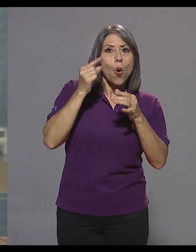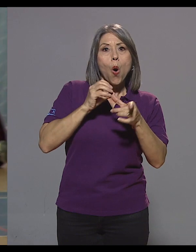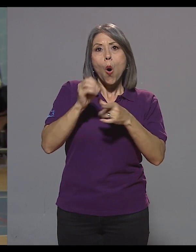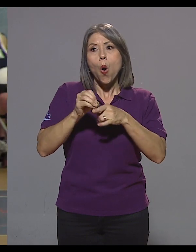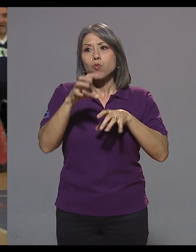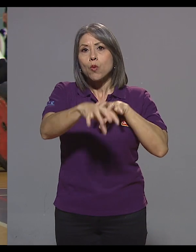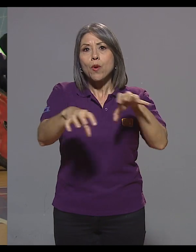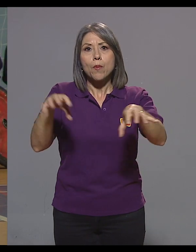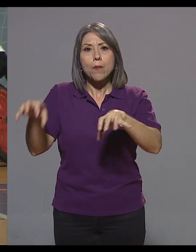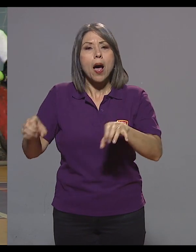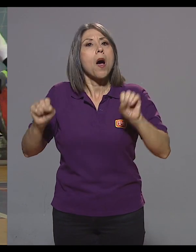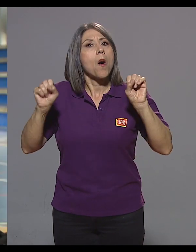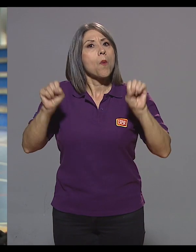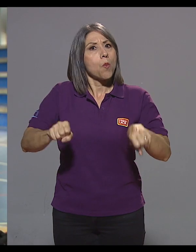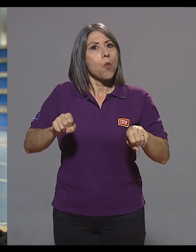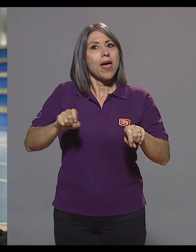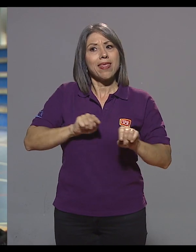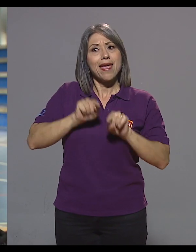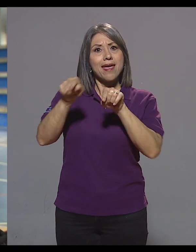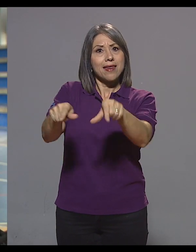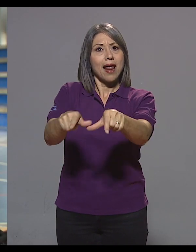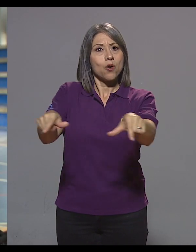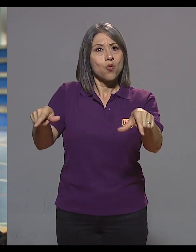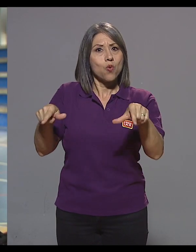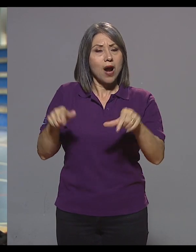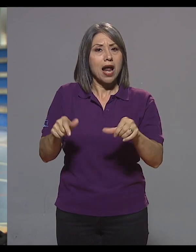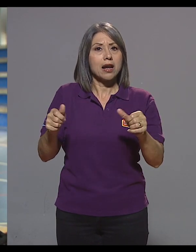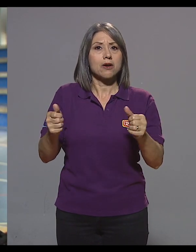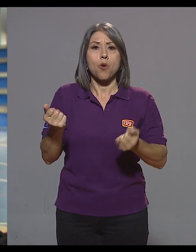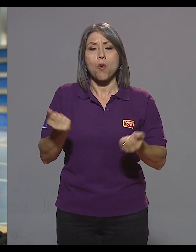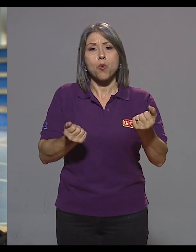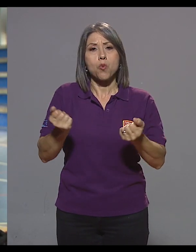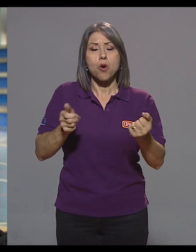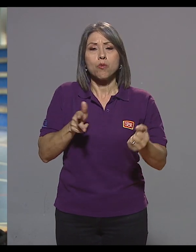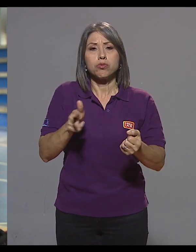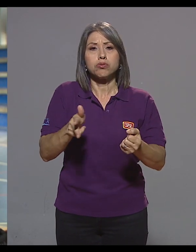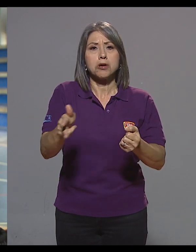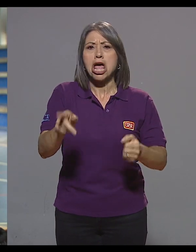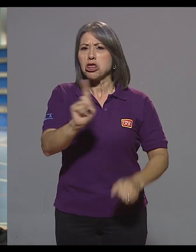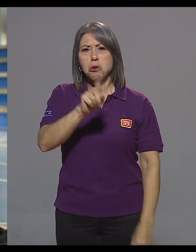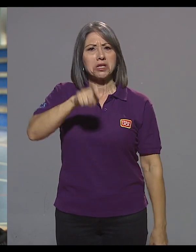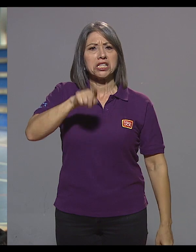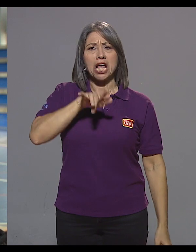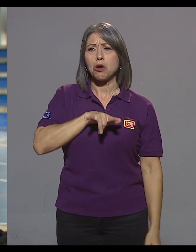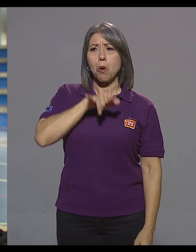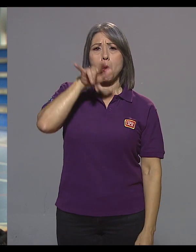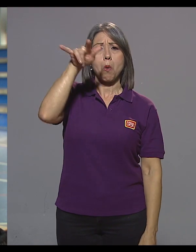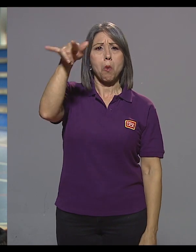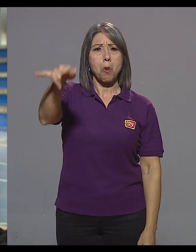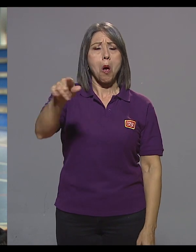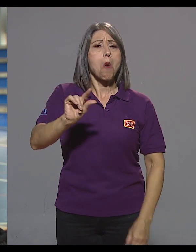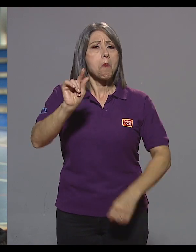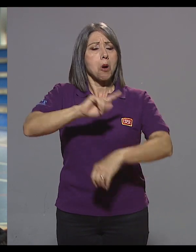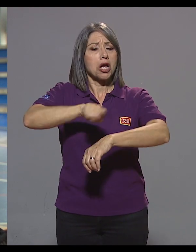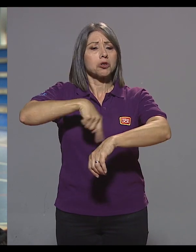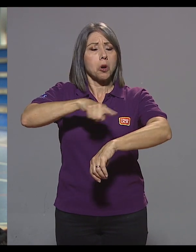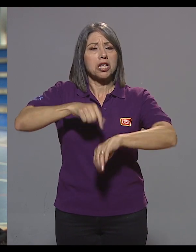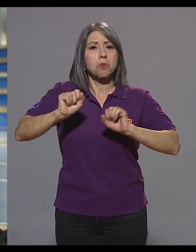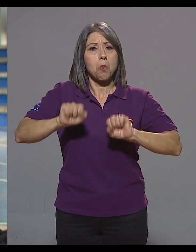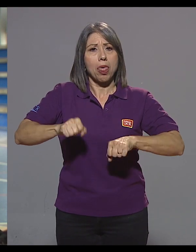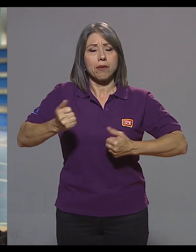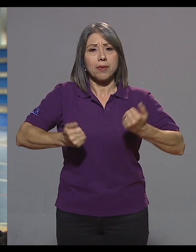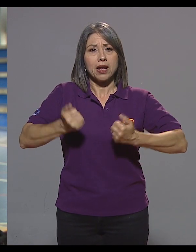usualmente se puede llegar allí manejando. No es necesario agarrar un vuelo. Se puede manejar unas cuantas horas para llegar a las